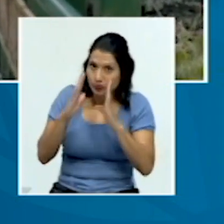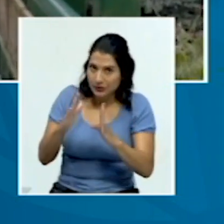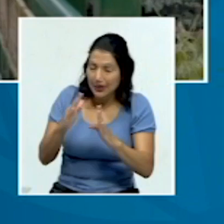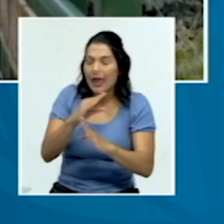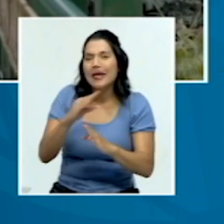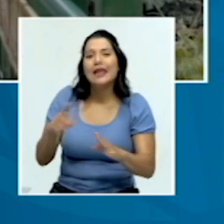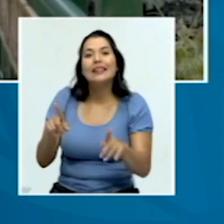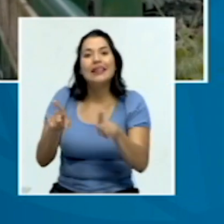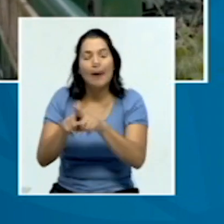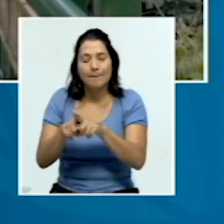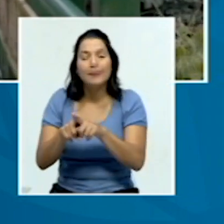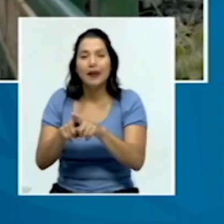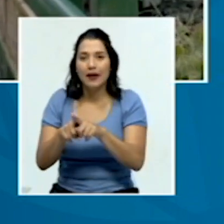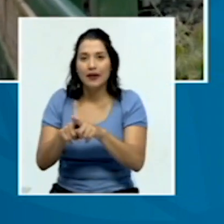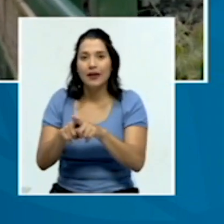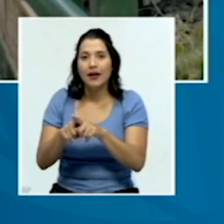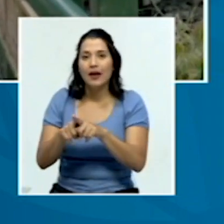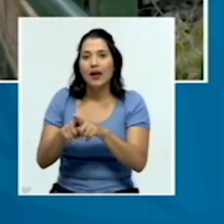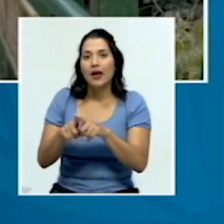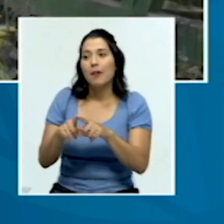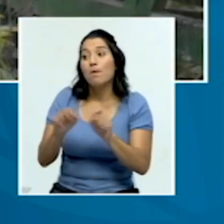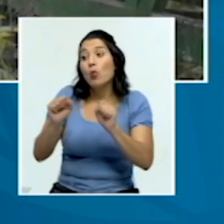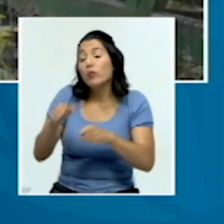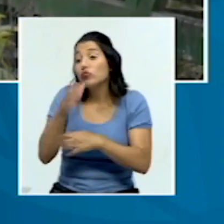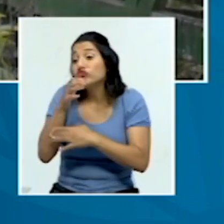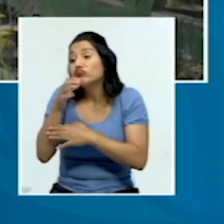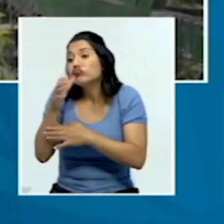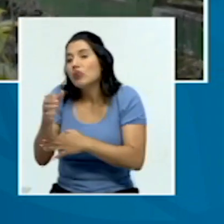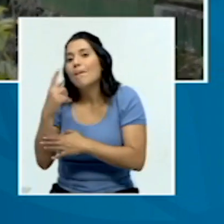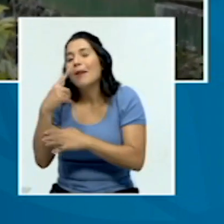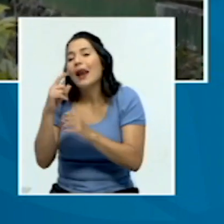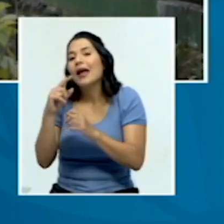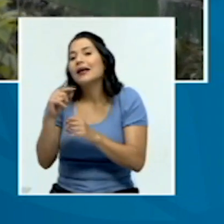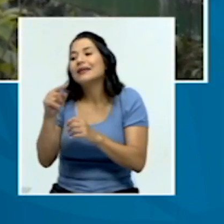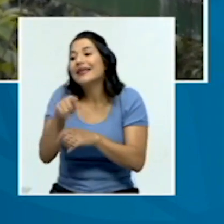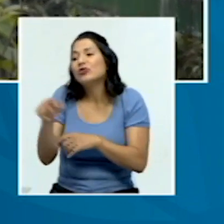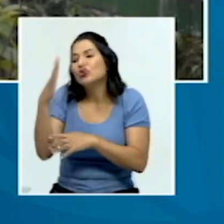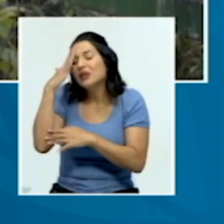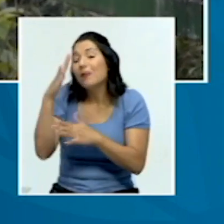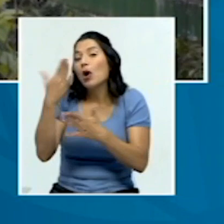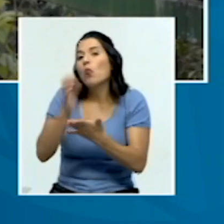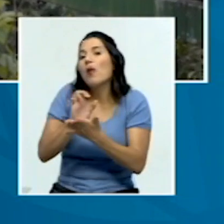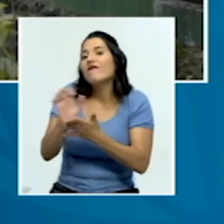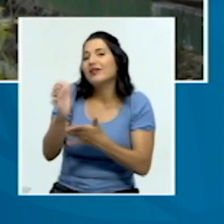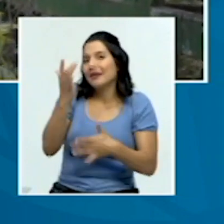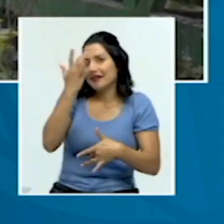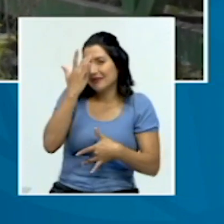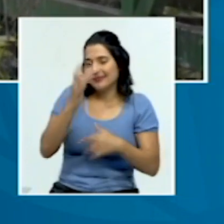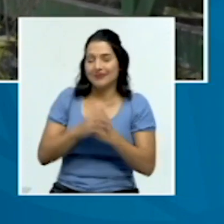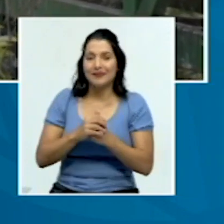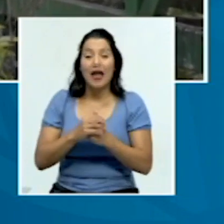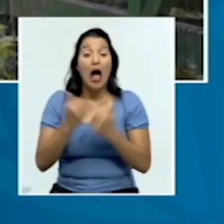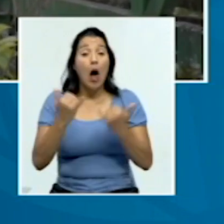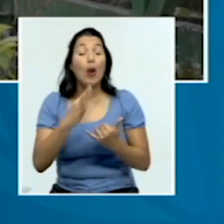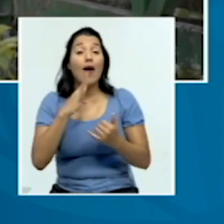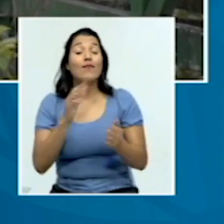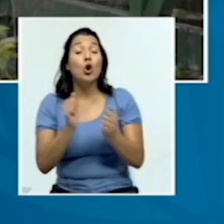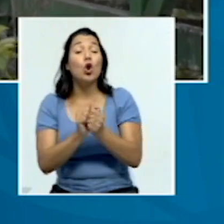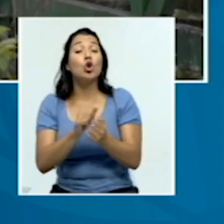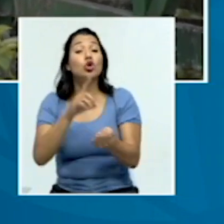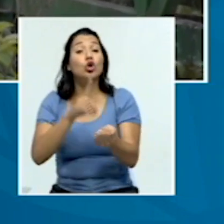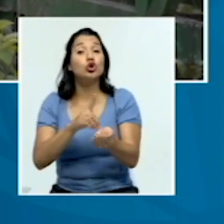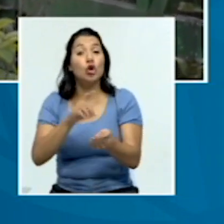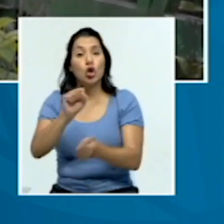dar indicaciones para la prevención de las mismas. Estoy conversando con el doctor Giancarlo Segura,